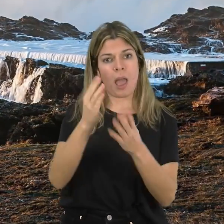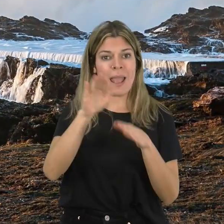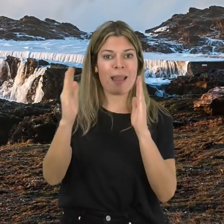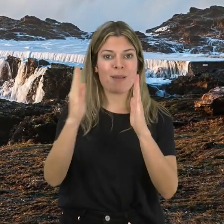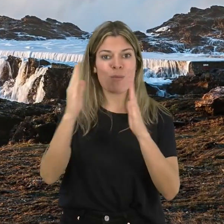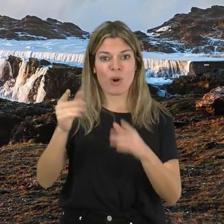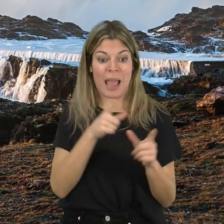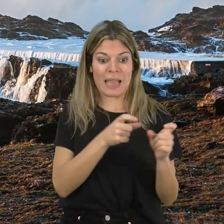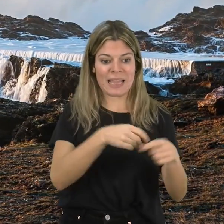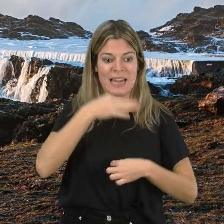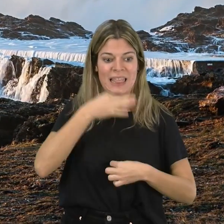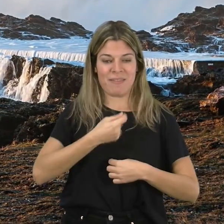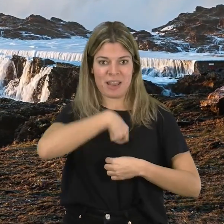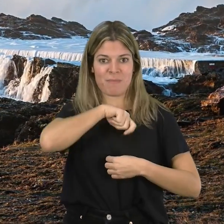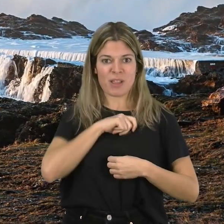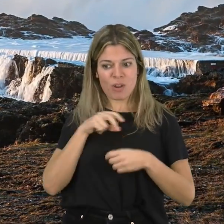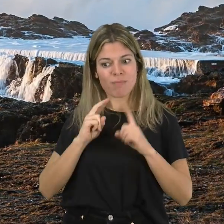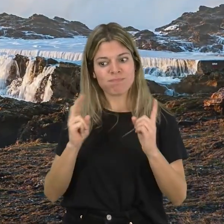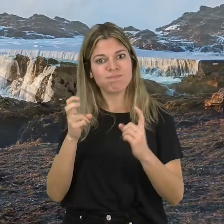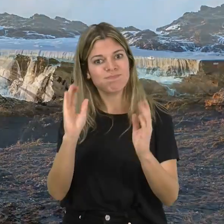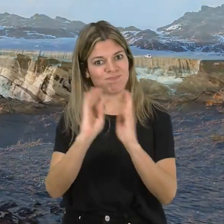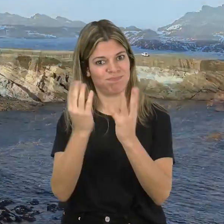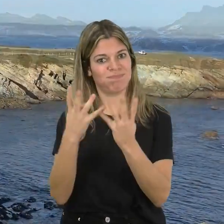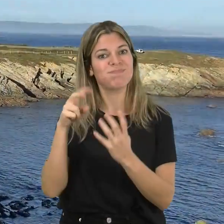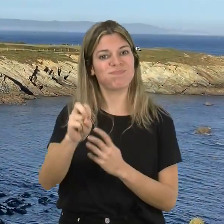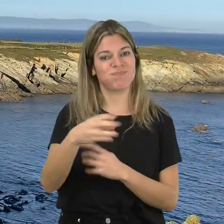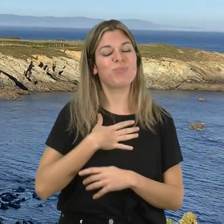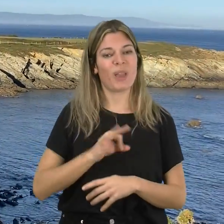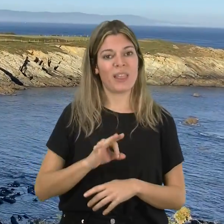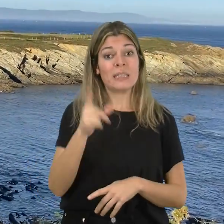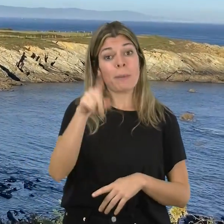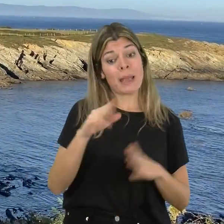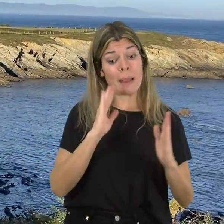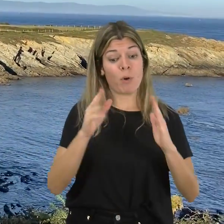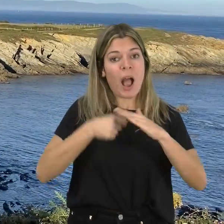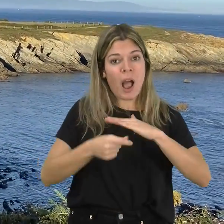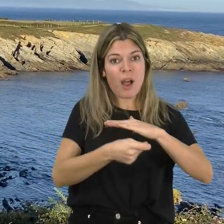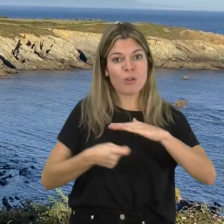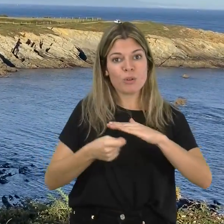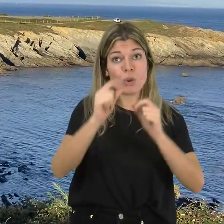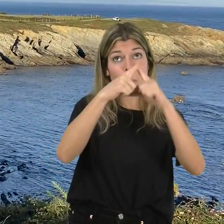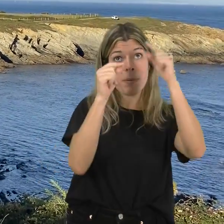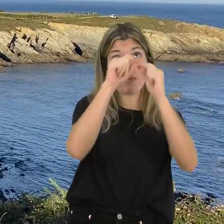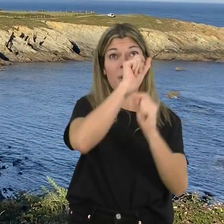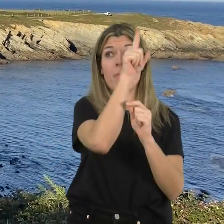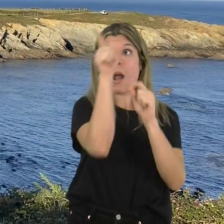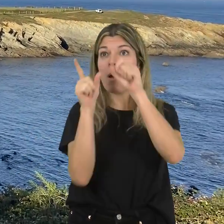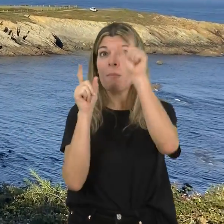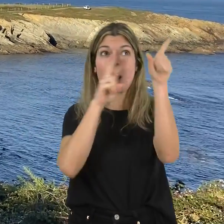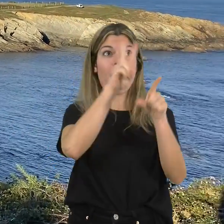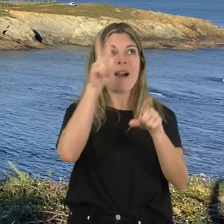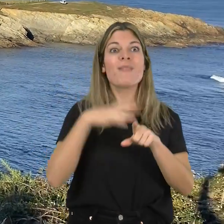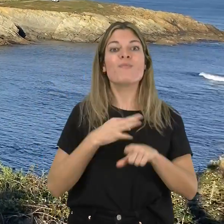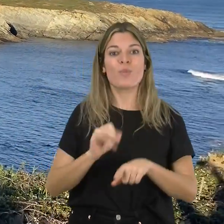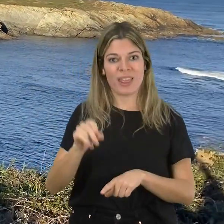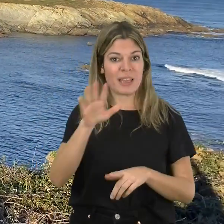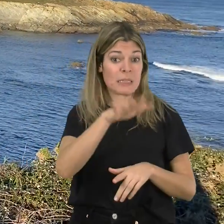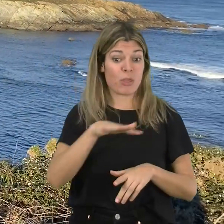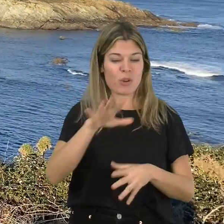antiguo campo de concentración de la Guerra Civil Española. En agosto, este es un lugar privilegiado para ver la lluvia de estrellas durante las Perseidas.